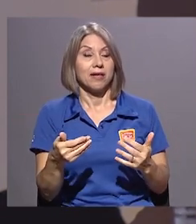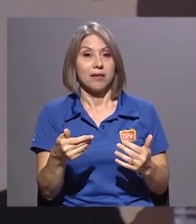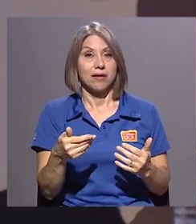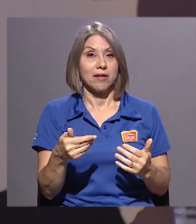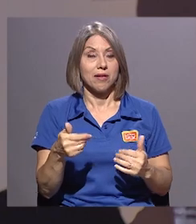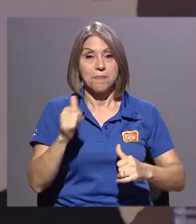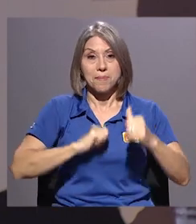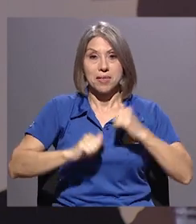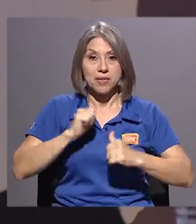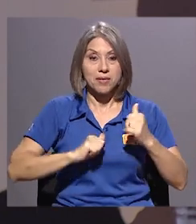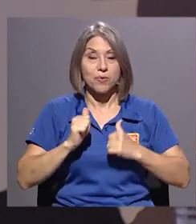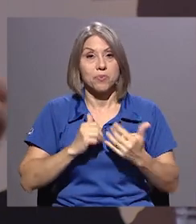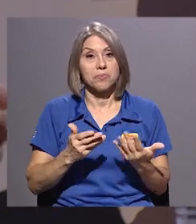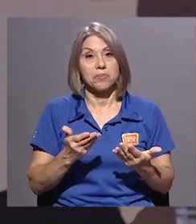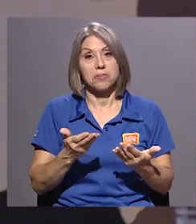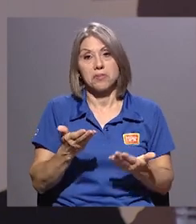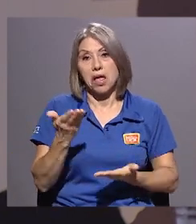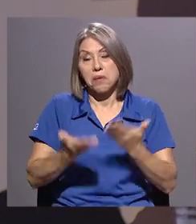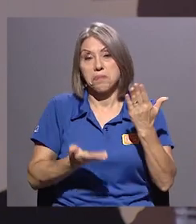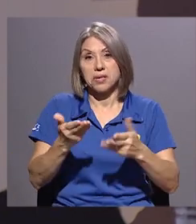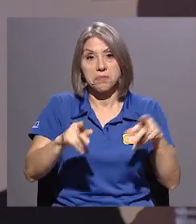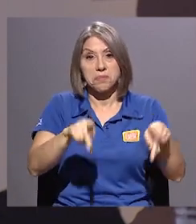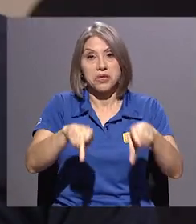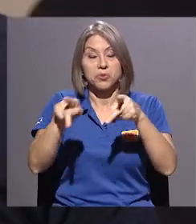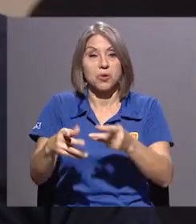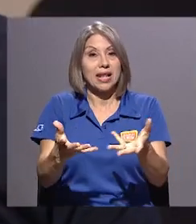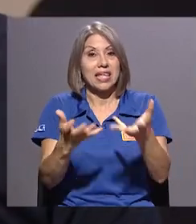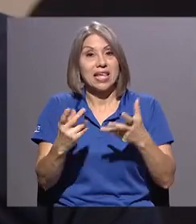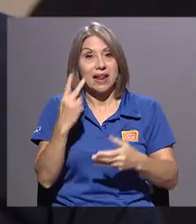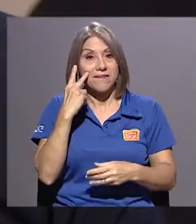Aspectos que le puedan interesar al público que quiera ver esta obra.